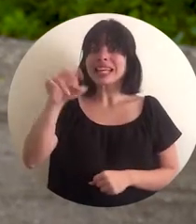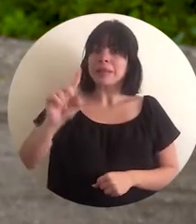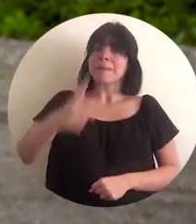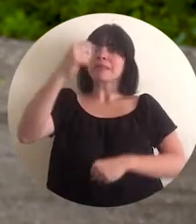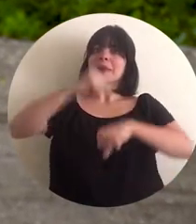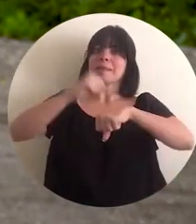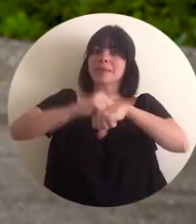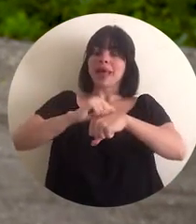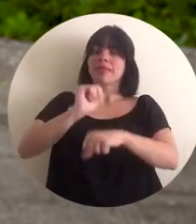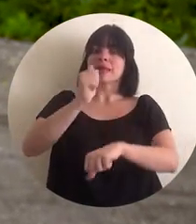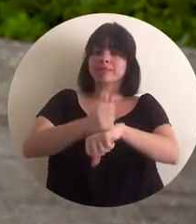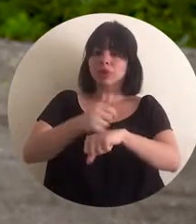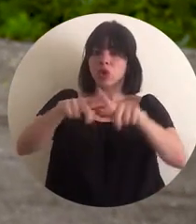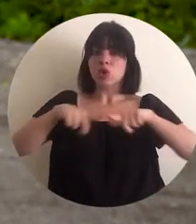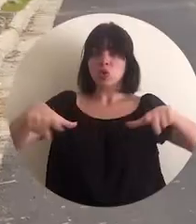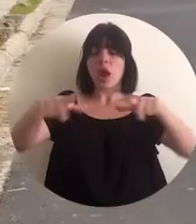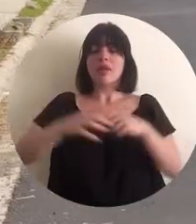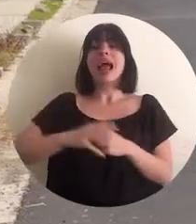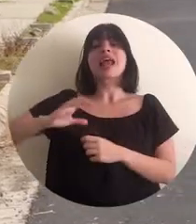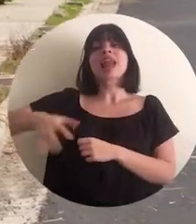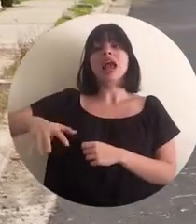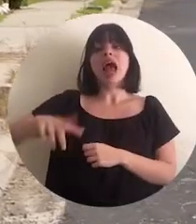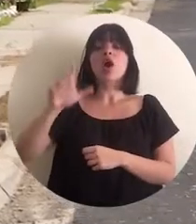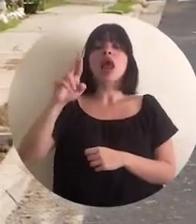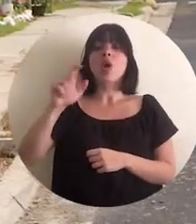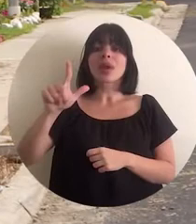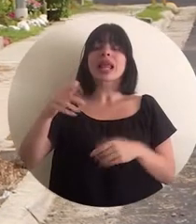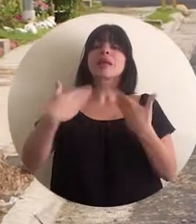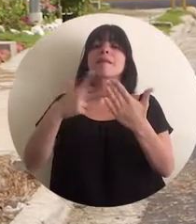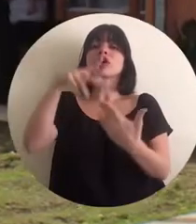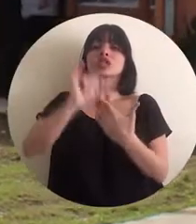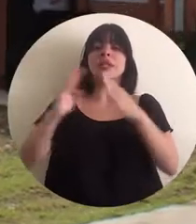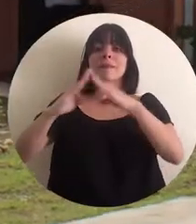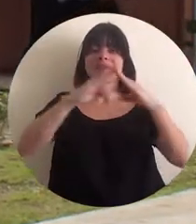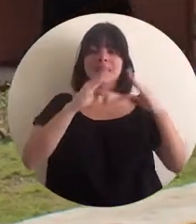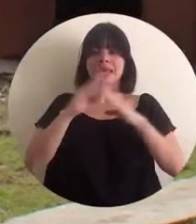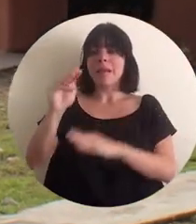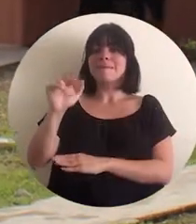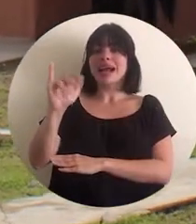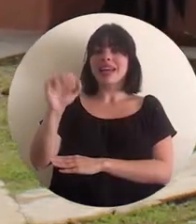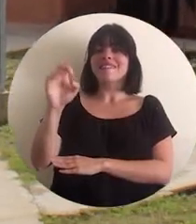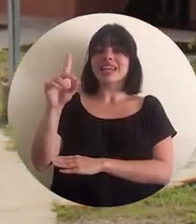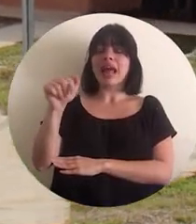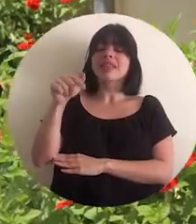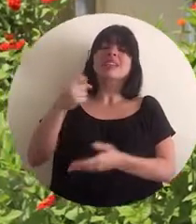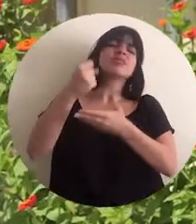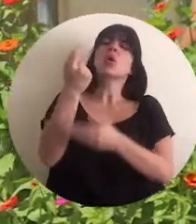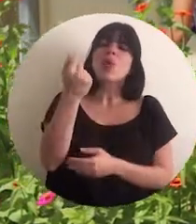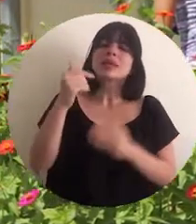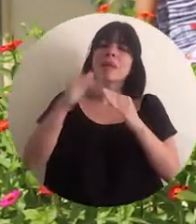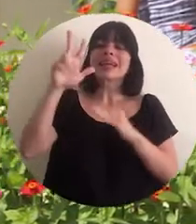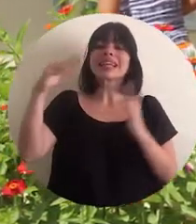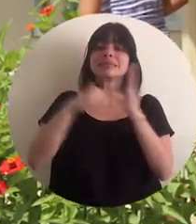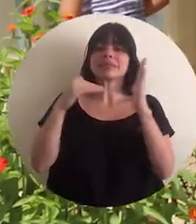primera piedra que estamos poniendo en este lugar. En Naranjo de Laurel entregamos el proyecto de vivienda María Fernanda, con una inversión de